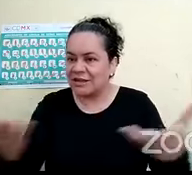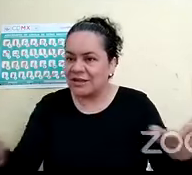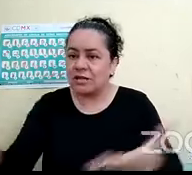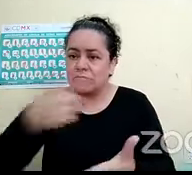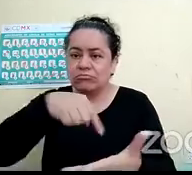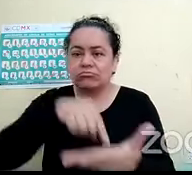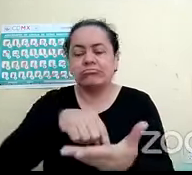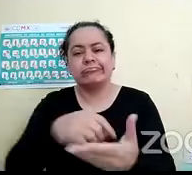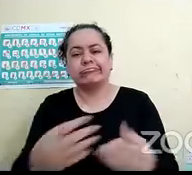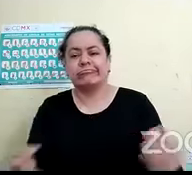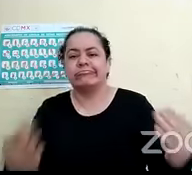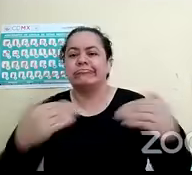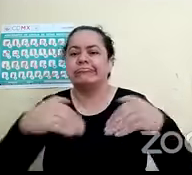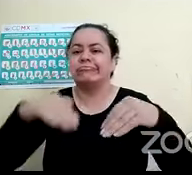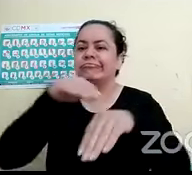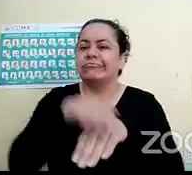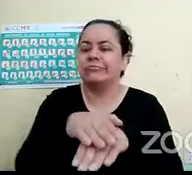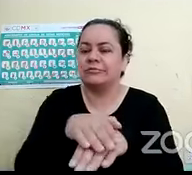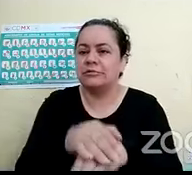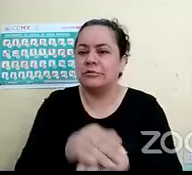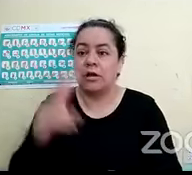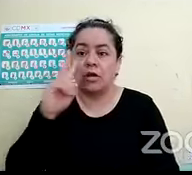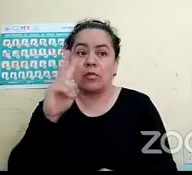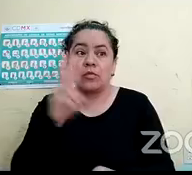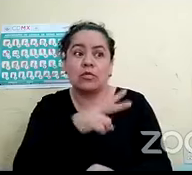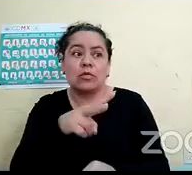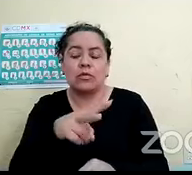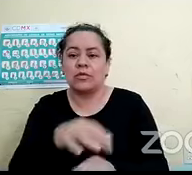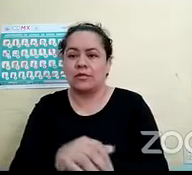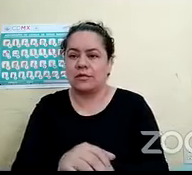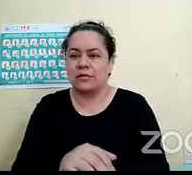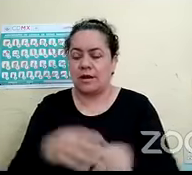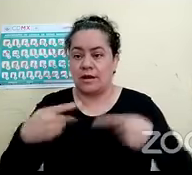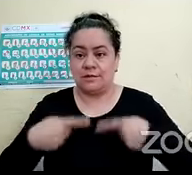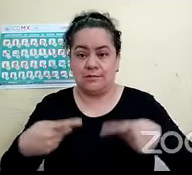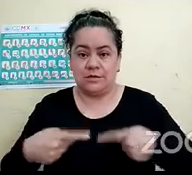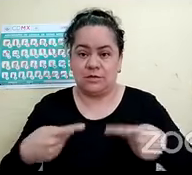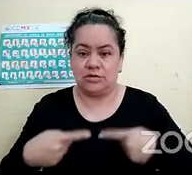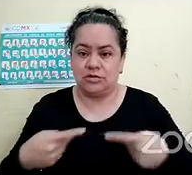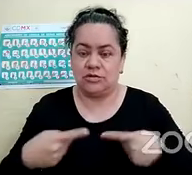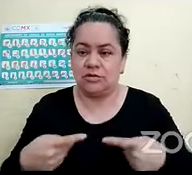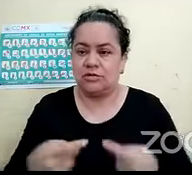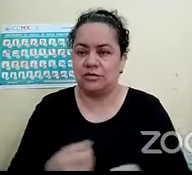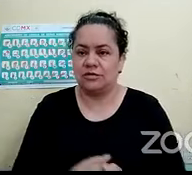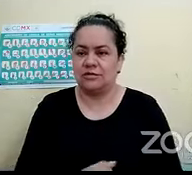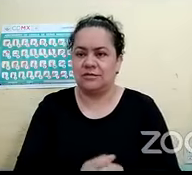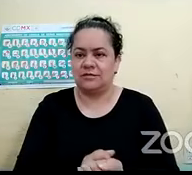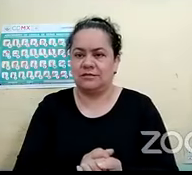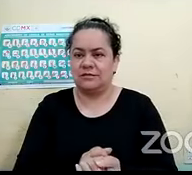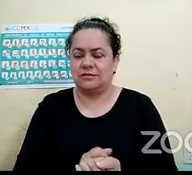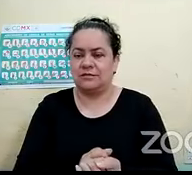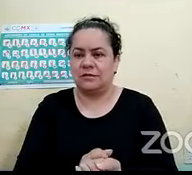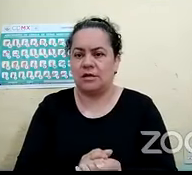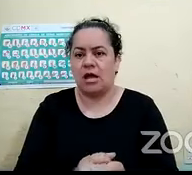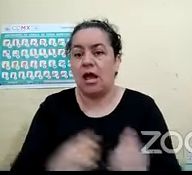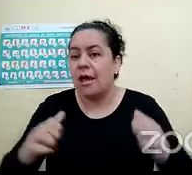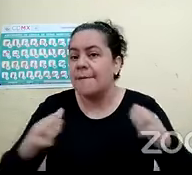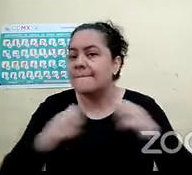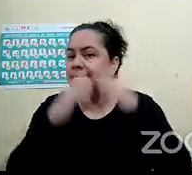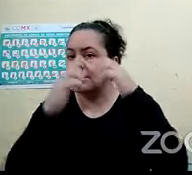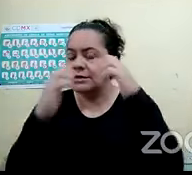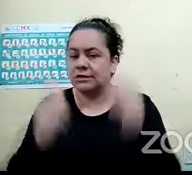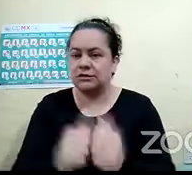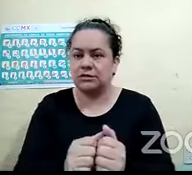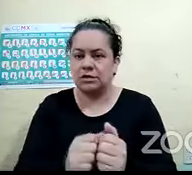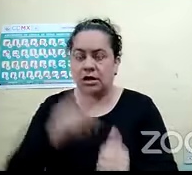espacio que busca visibilizar cada una de las perspectivas que deben de ser tomadas en cuenta en la gestión de riesgos de desastre. Les recordamos que